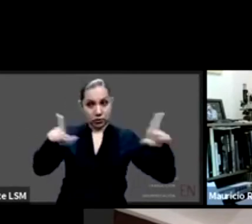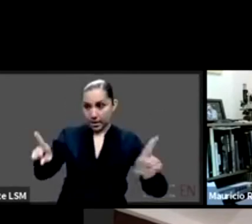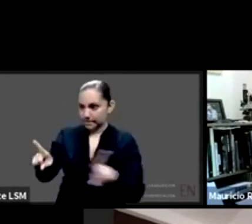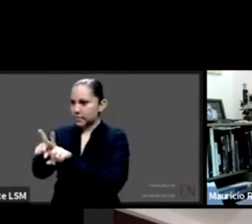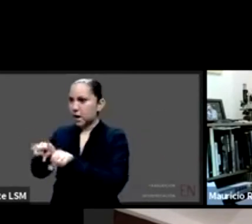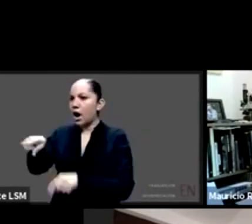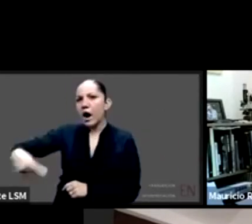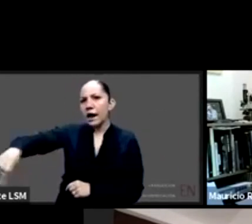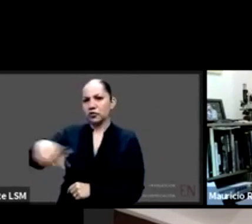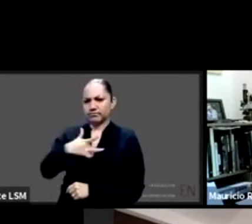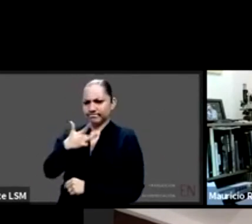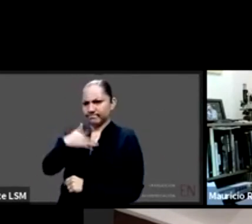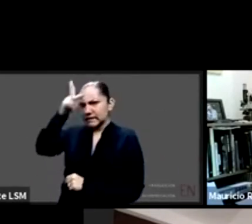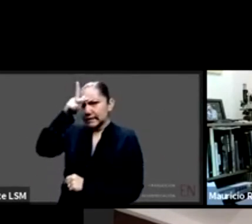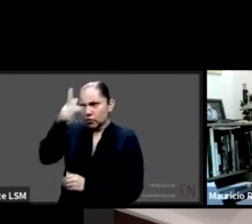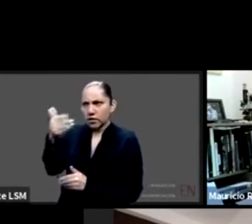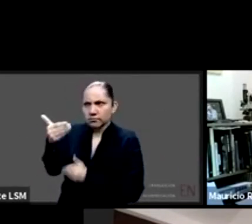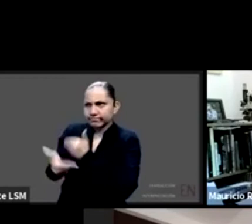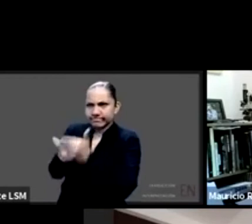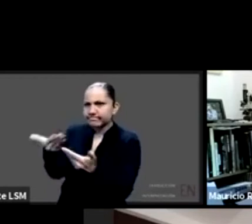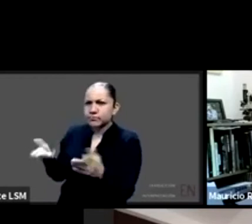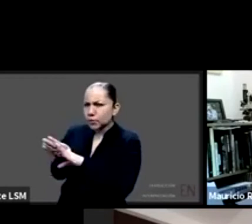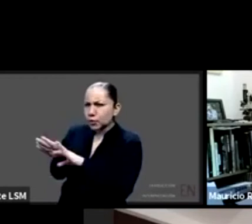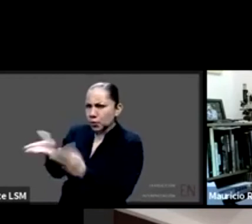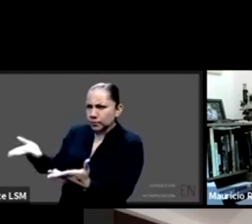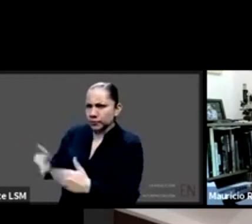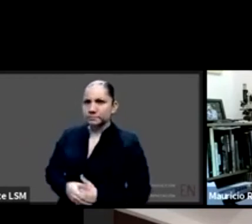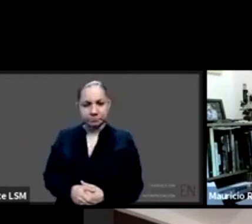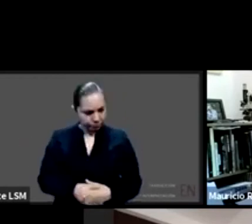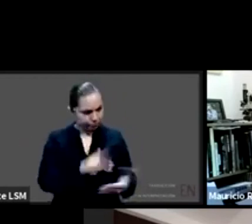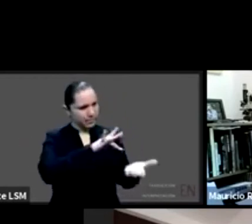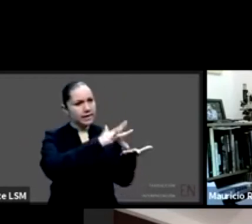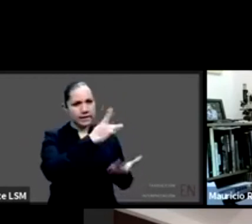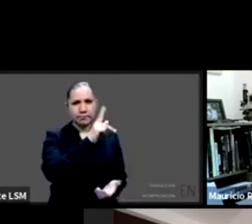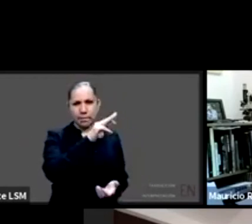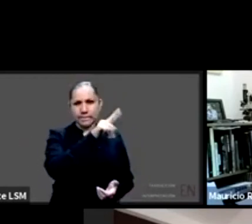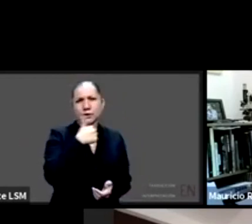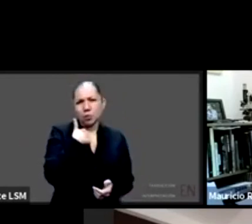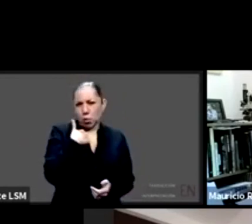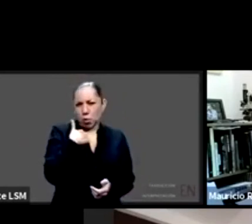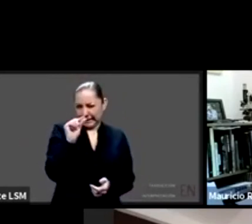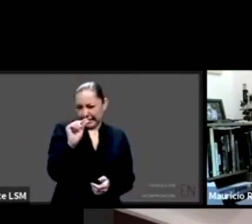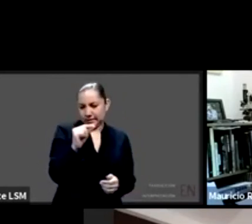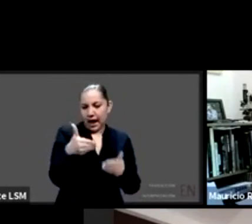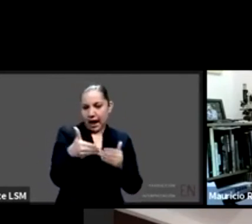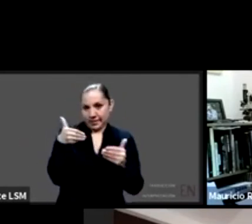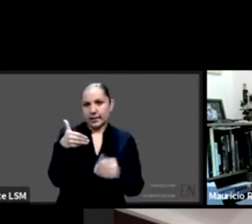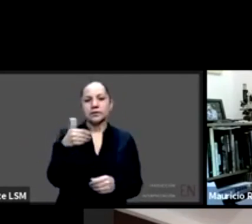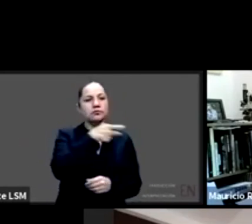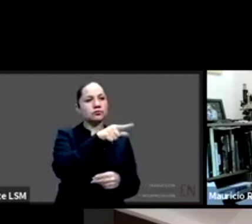primero hacer un par de comentarios sobre sobre lo que he escuchado efectivamente el sistema nacional de salud